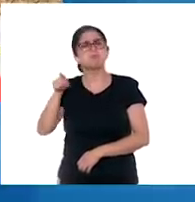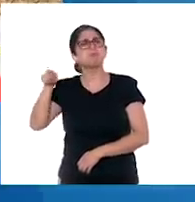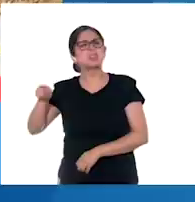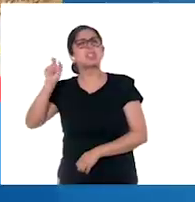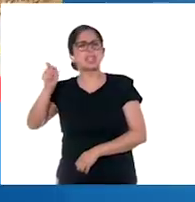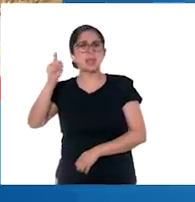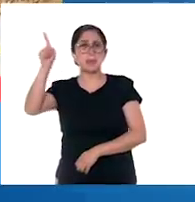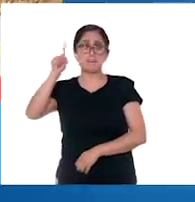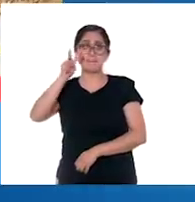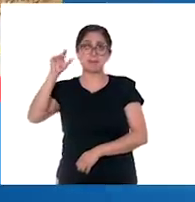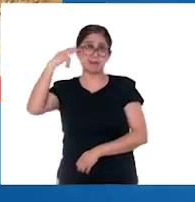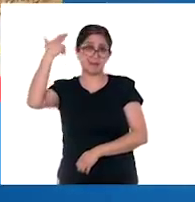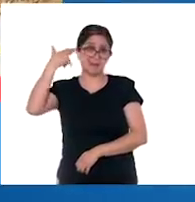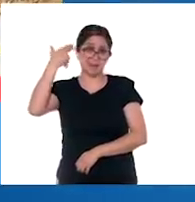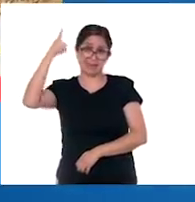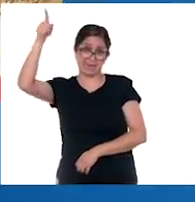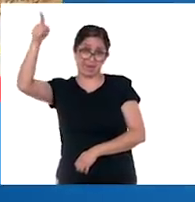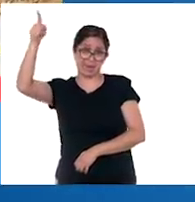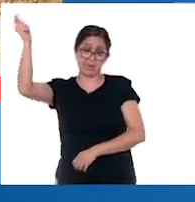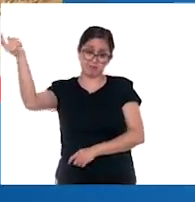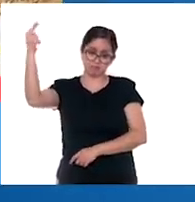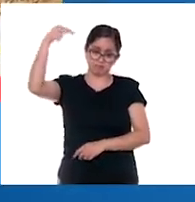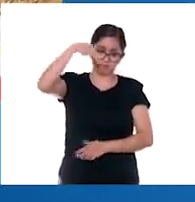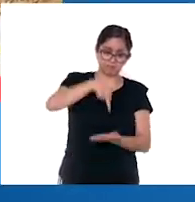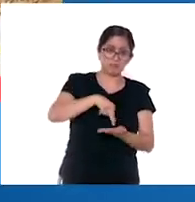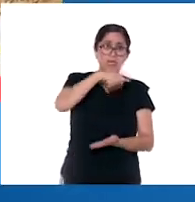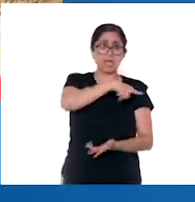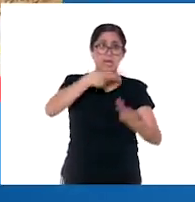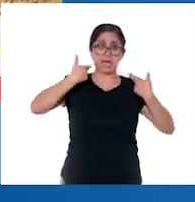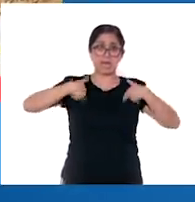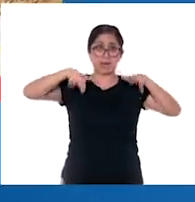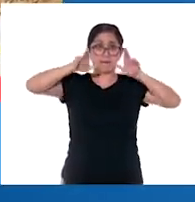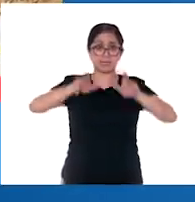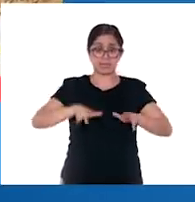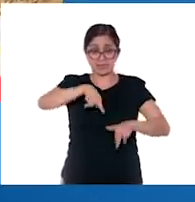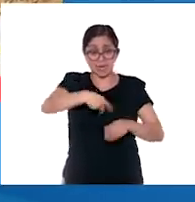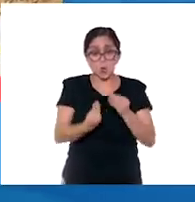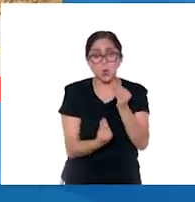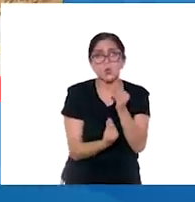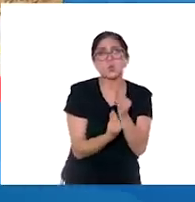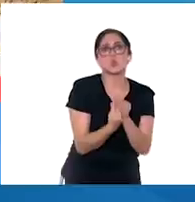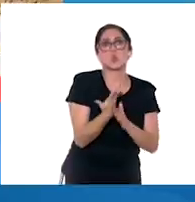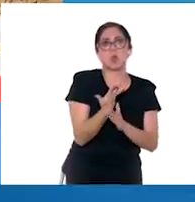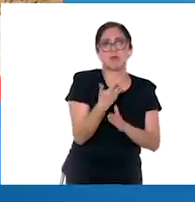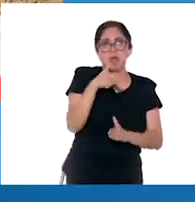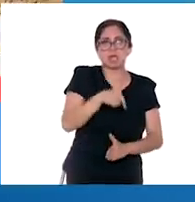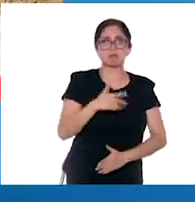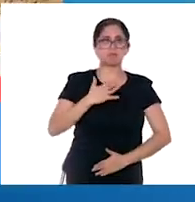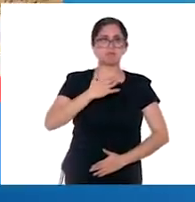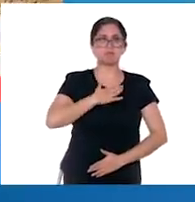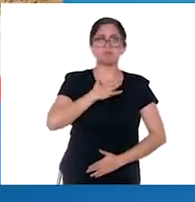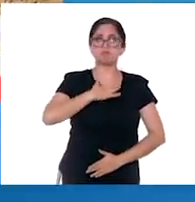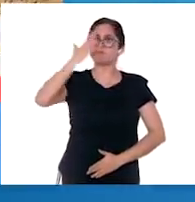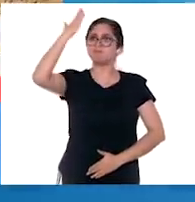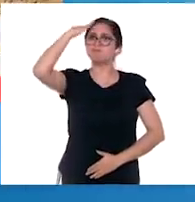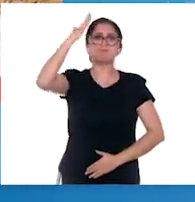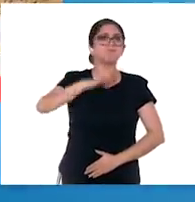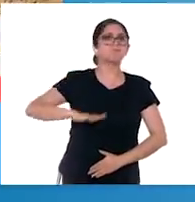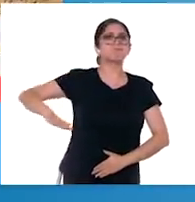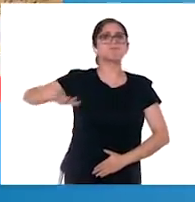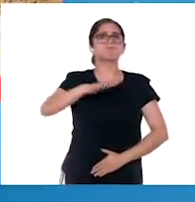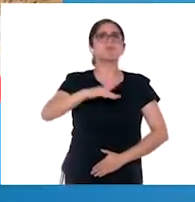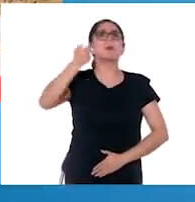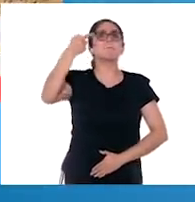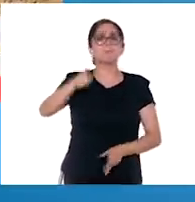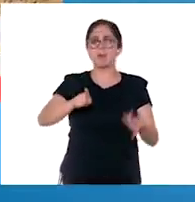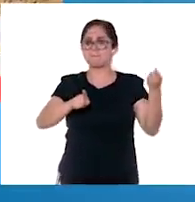a un virrey, una figura que además de ser el representante del rey en el nuevo continente, sería la figura de máxima autoridad, teniendo el